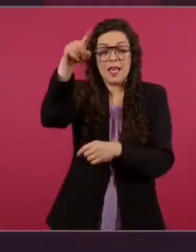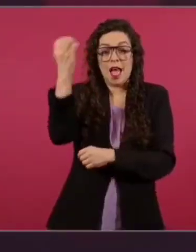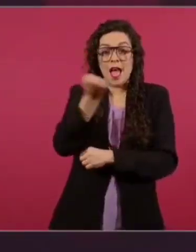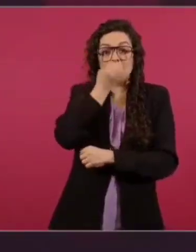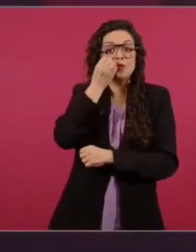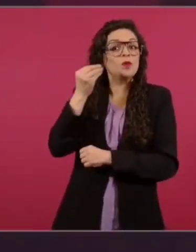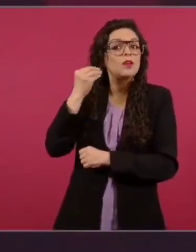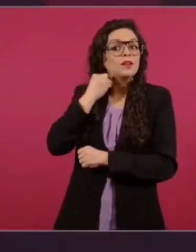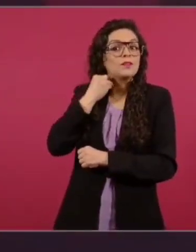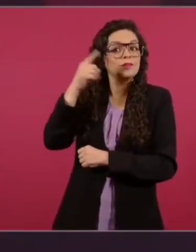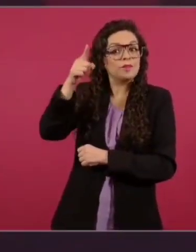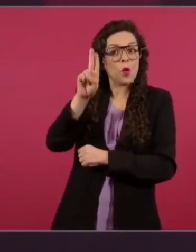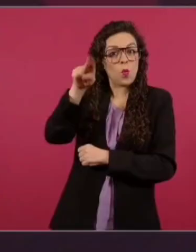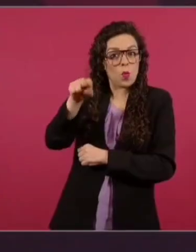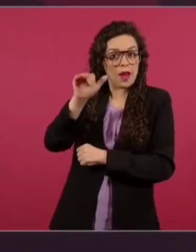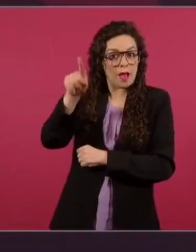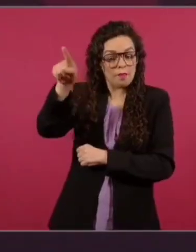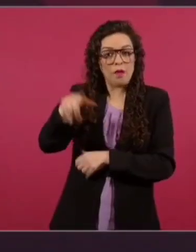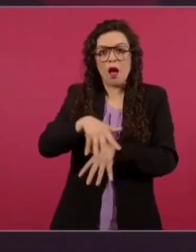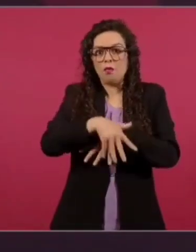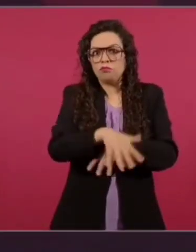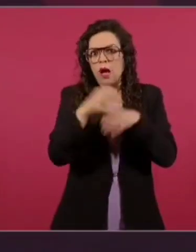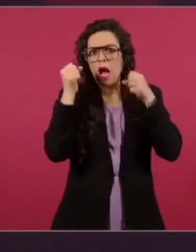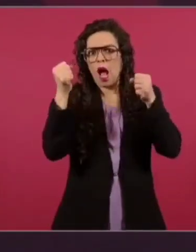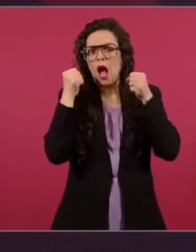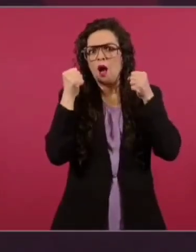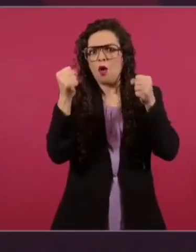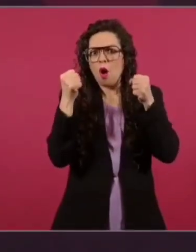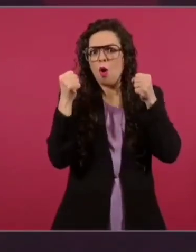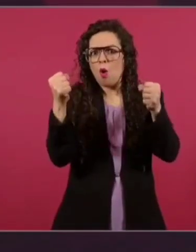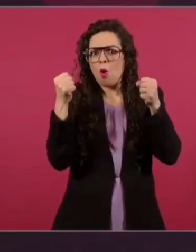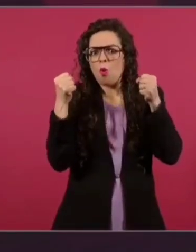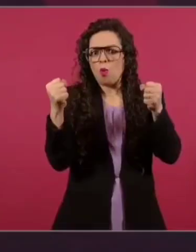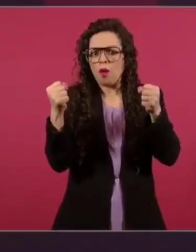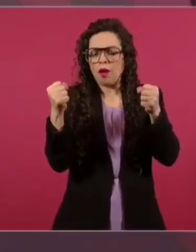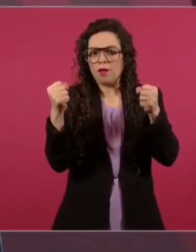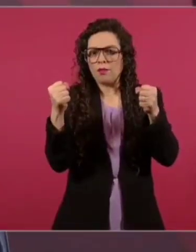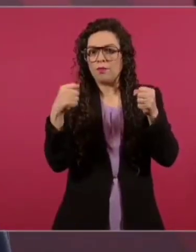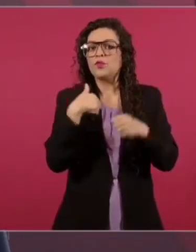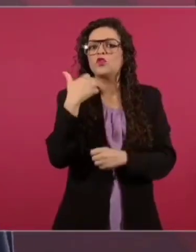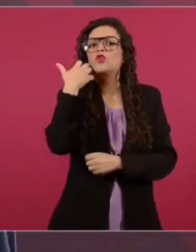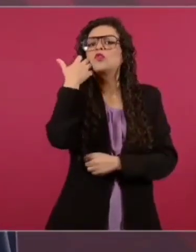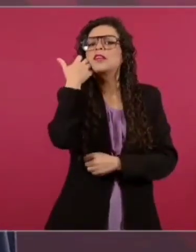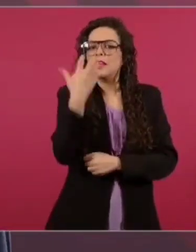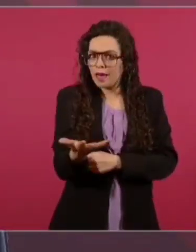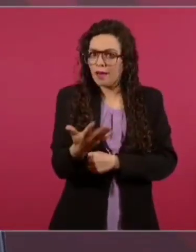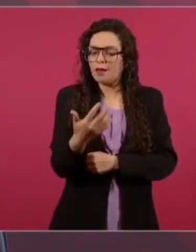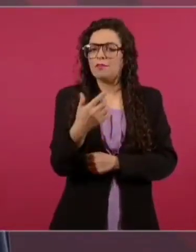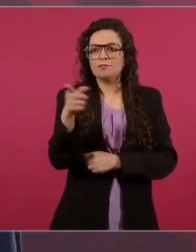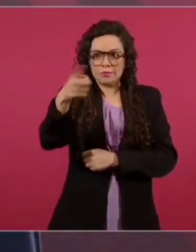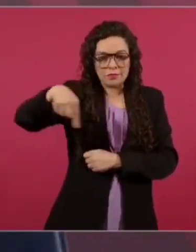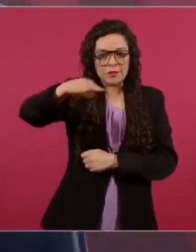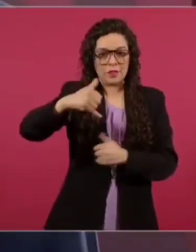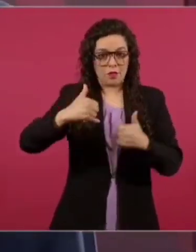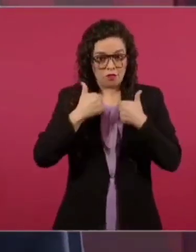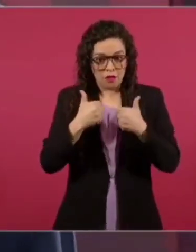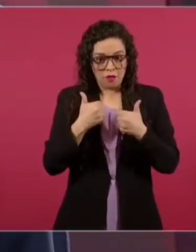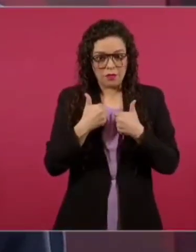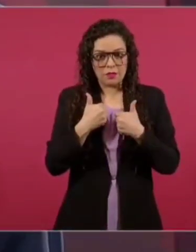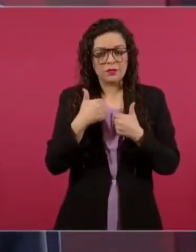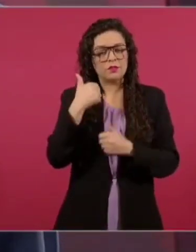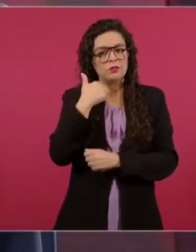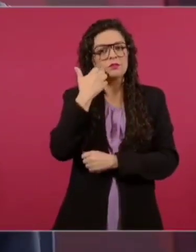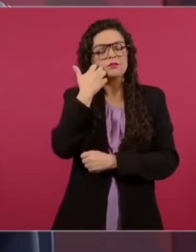UNAM. Y quiero decirles, quiero referirme a ellos, los que han estudiado leyes,